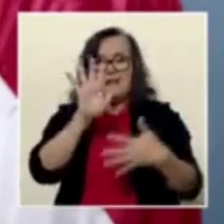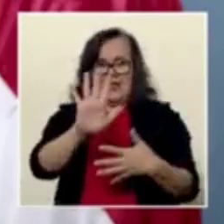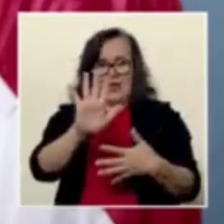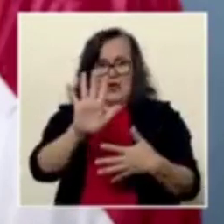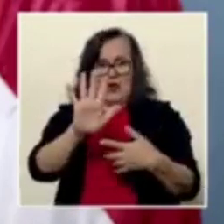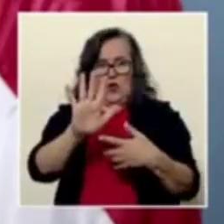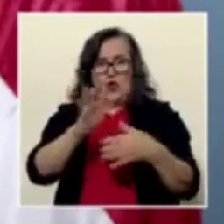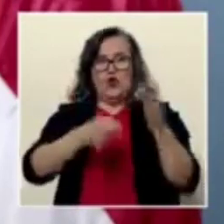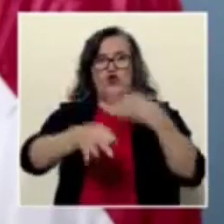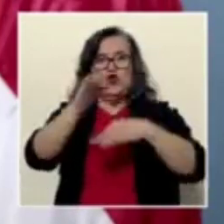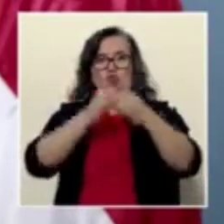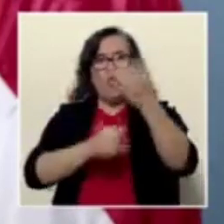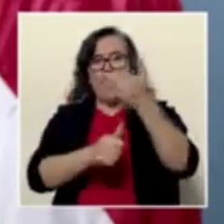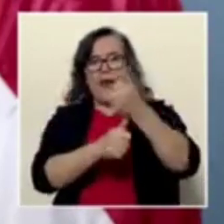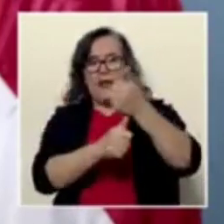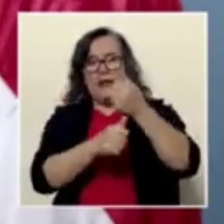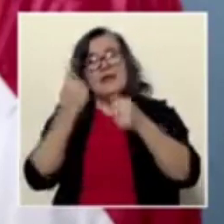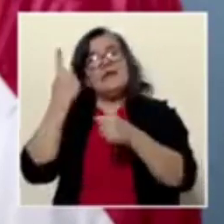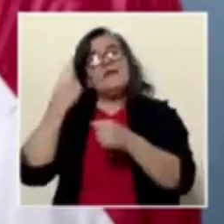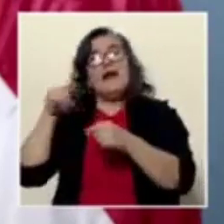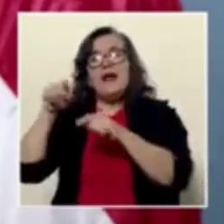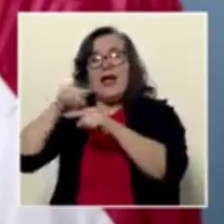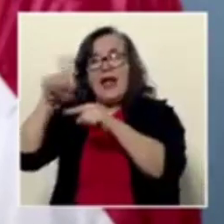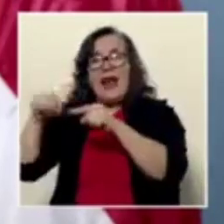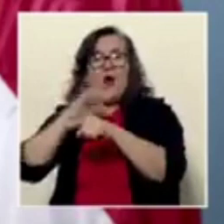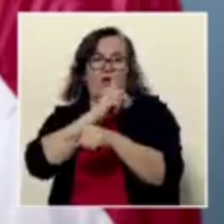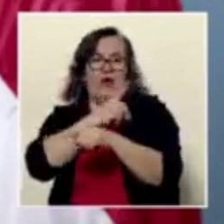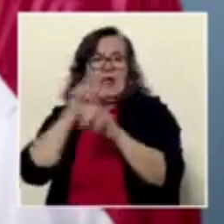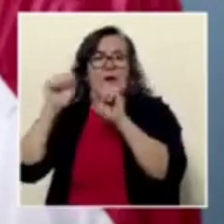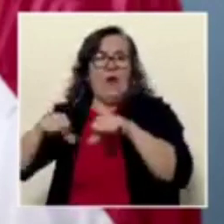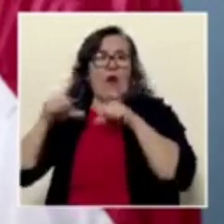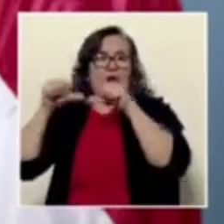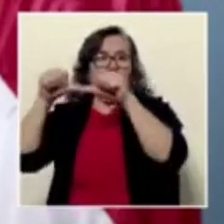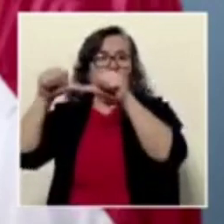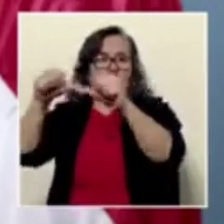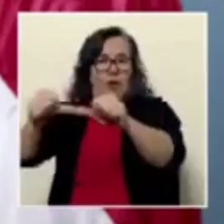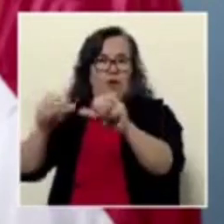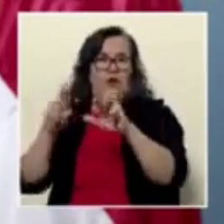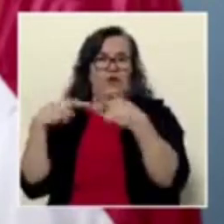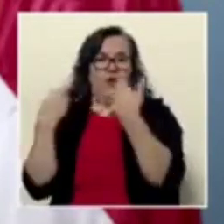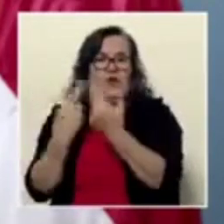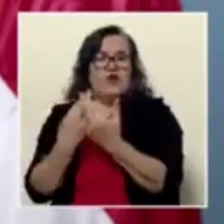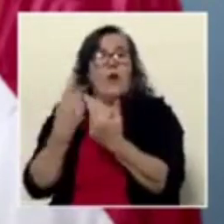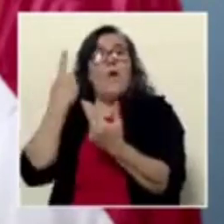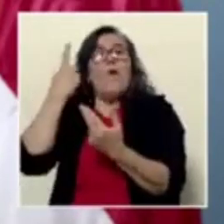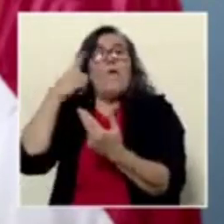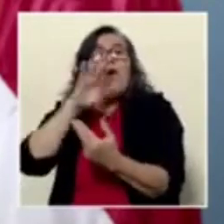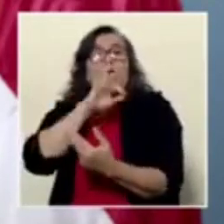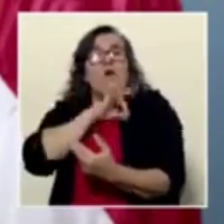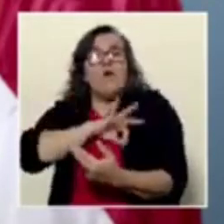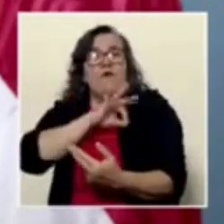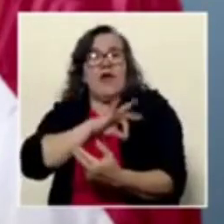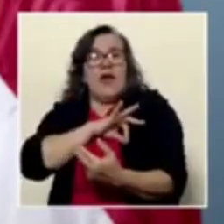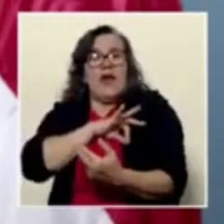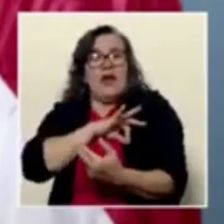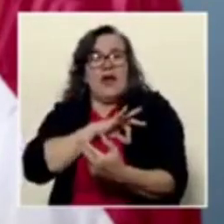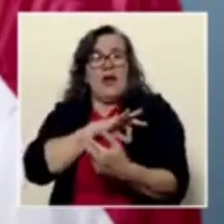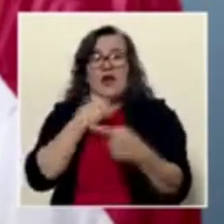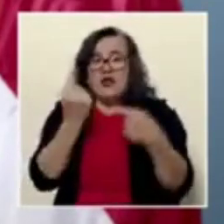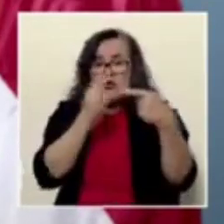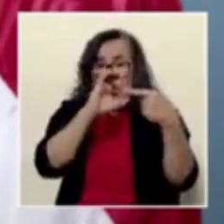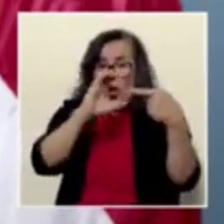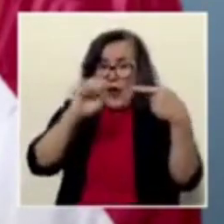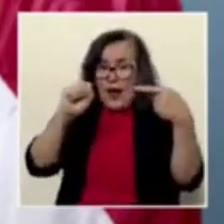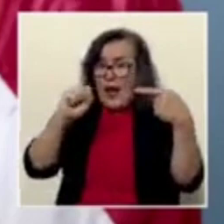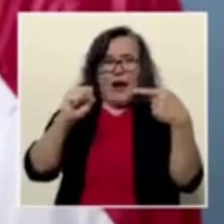por bien, no de las cajas siquiera, por bien del pueblo, a quien le debemos